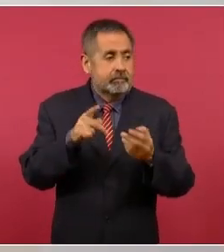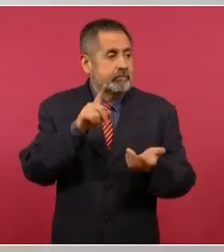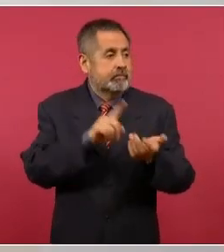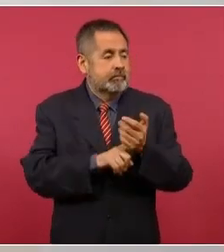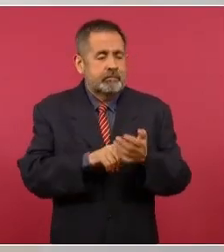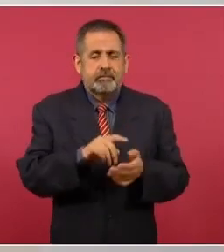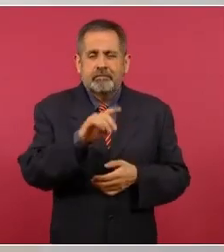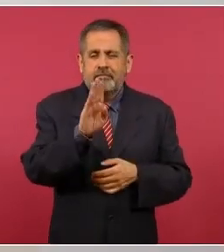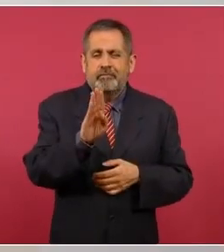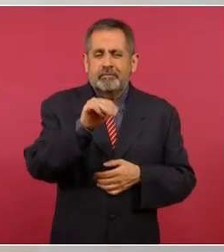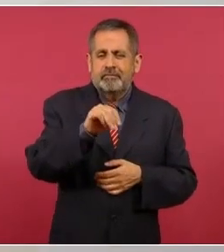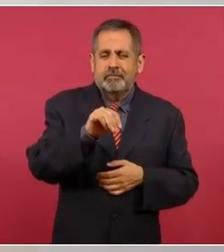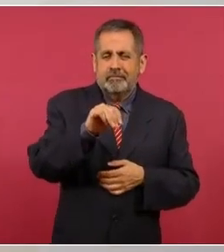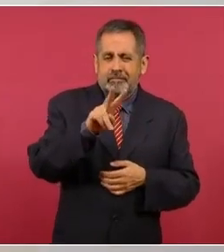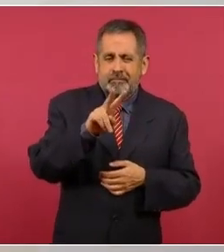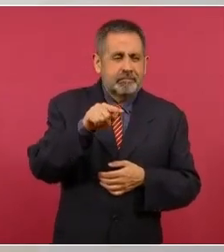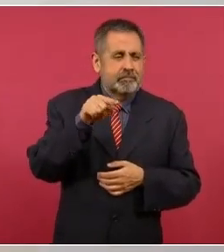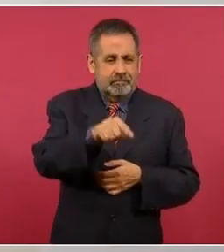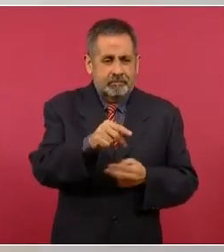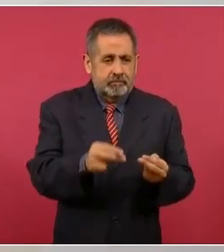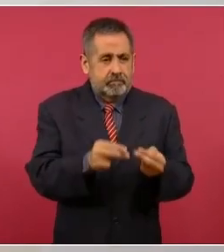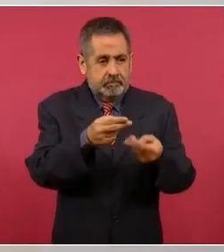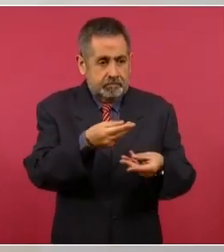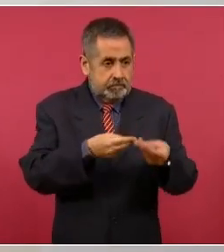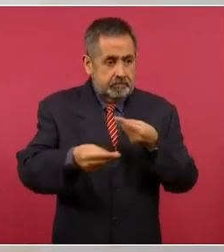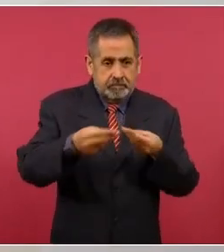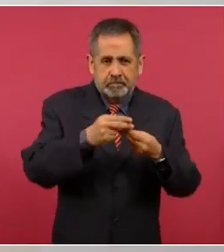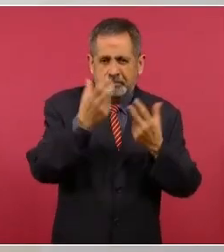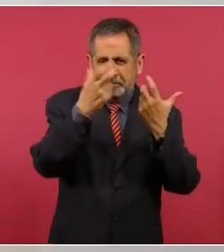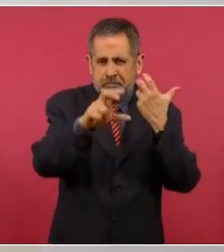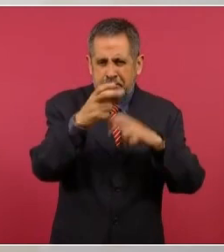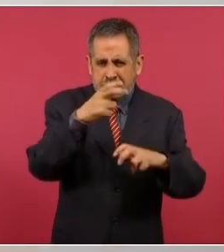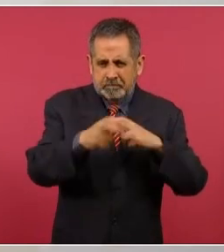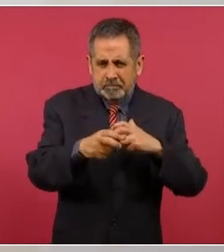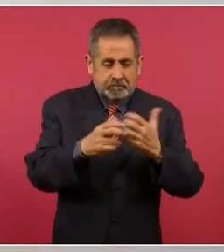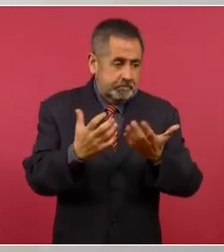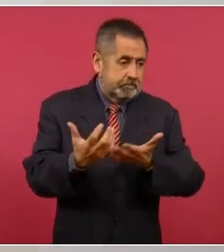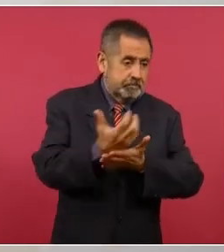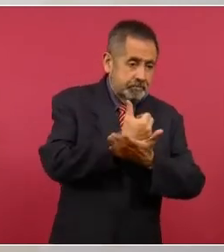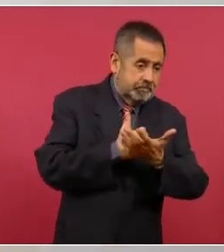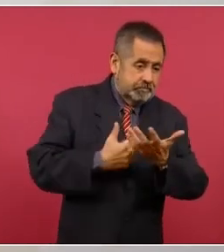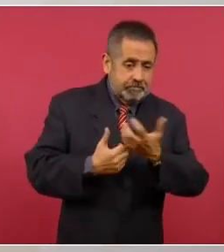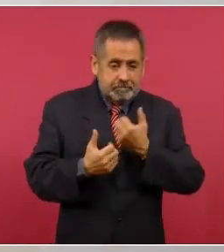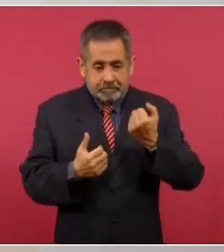no pagaban impuestos.